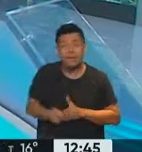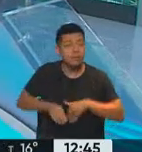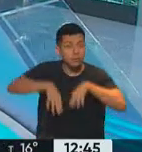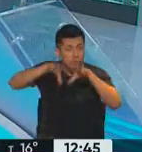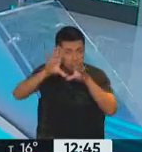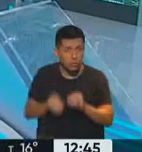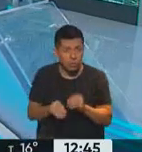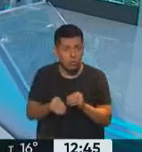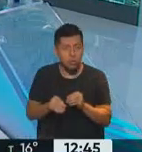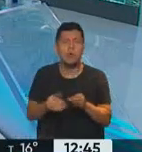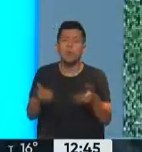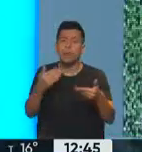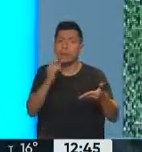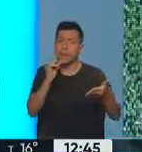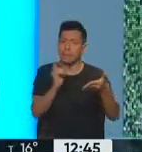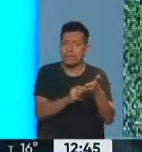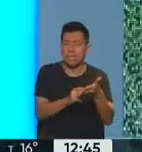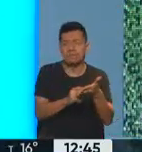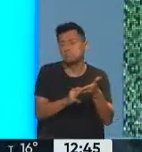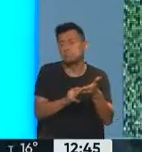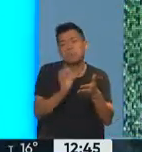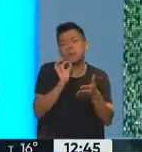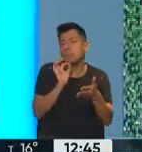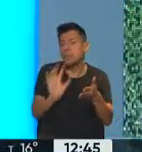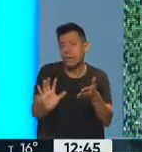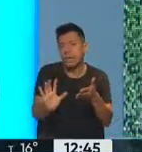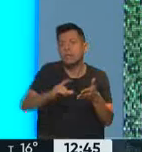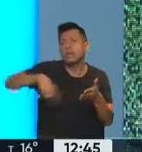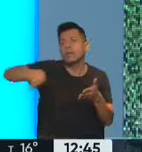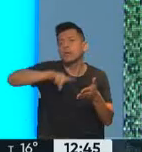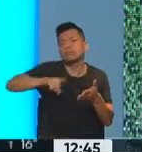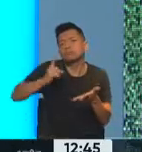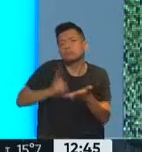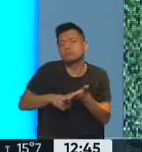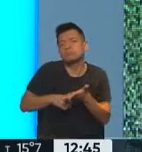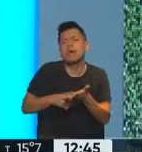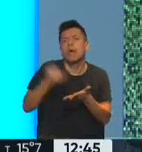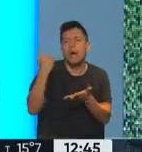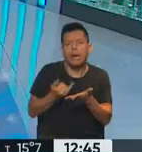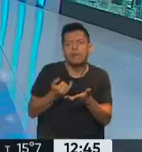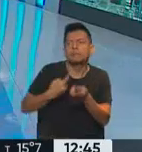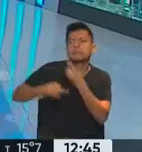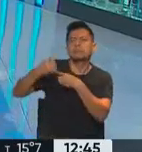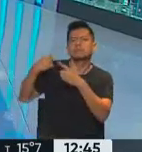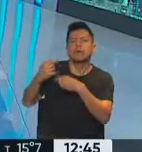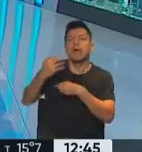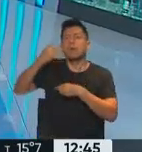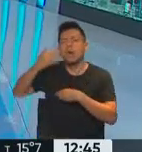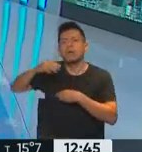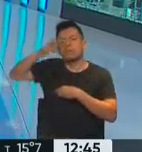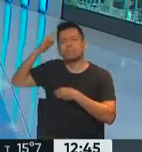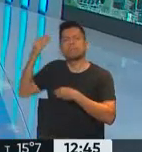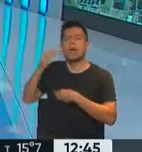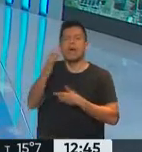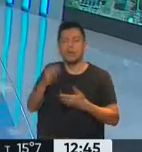podrá contestar, si así lo reconoce, que tenga algún antecedente originario. En la pregunta 22